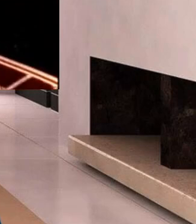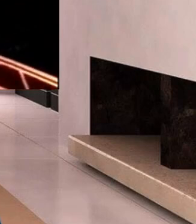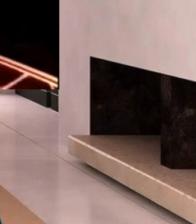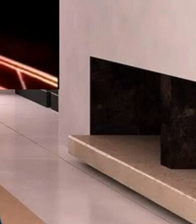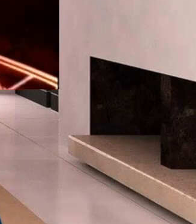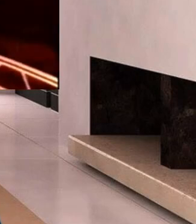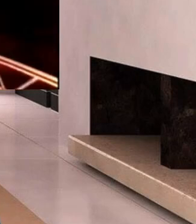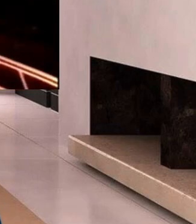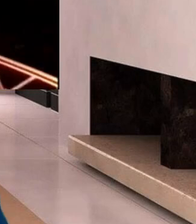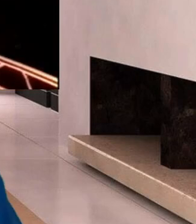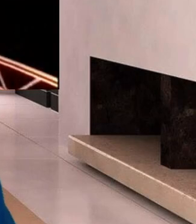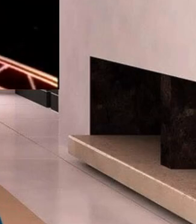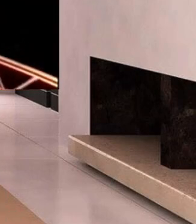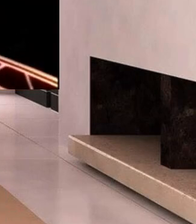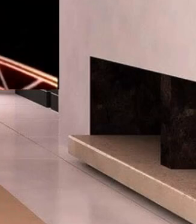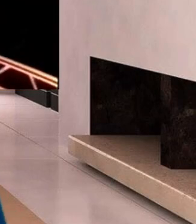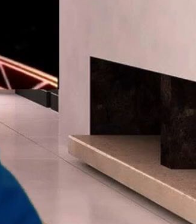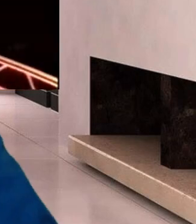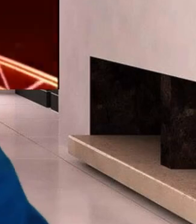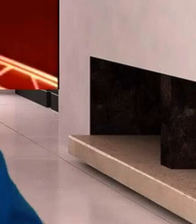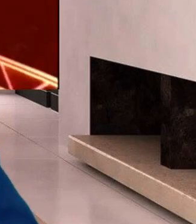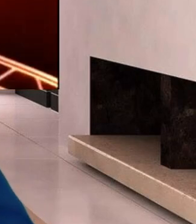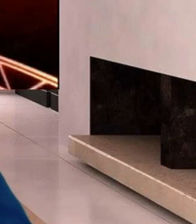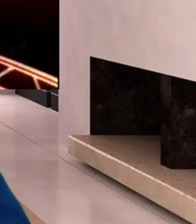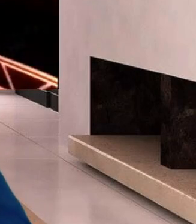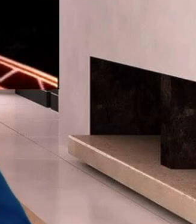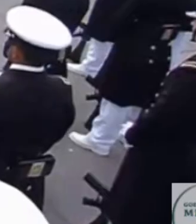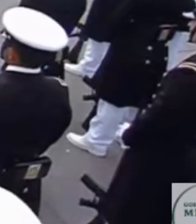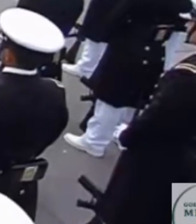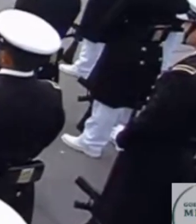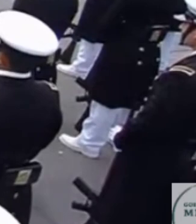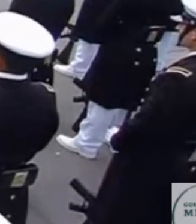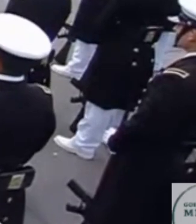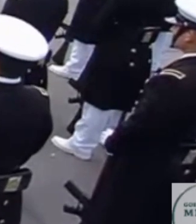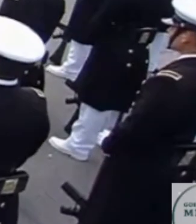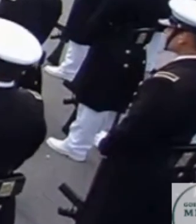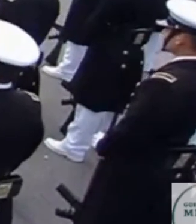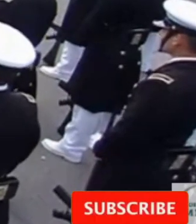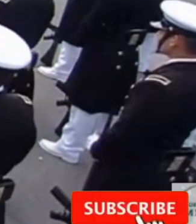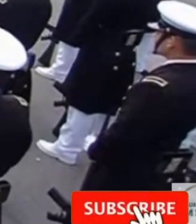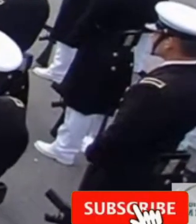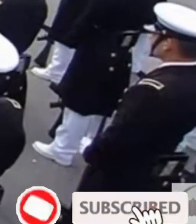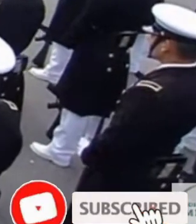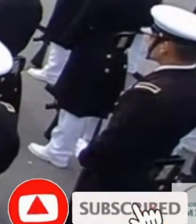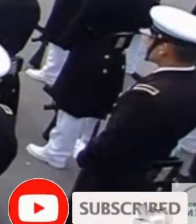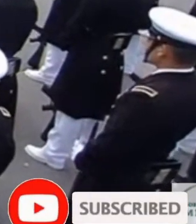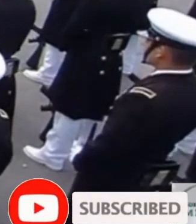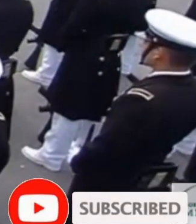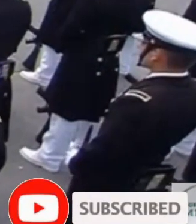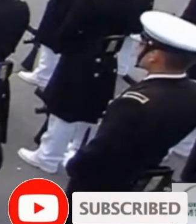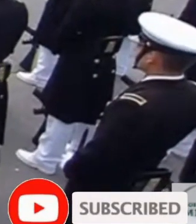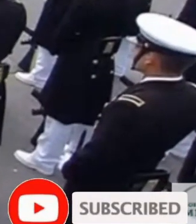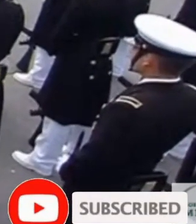Rusia. Amigos, vamos a escuchar este discurso. Amigas, amigos, mexicanas,